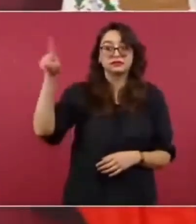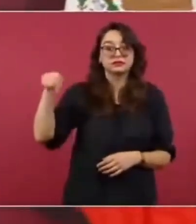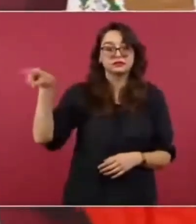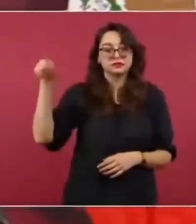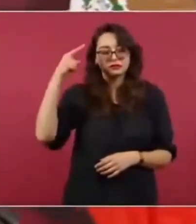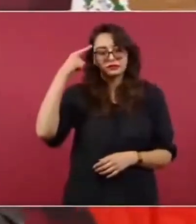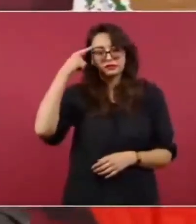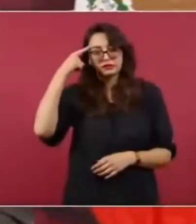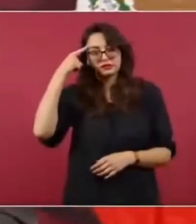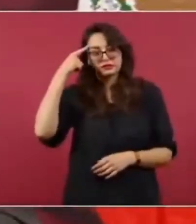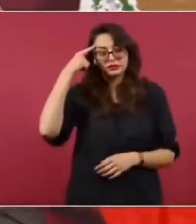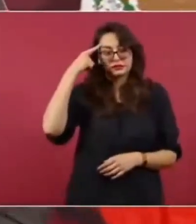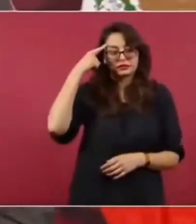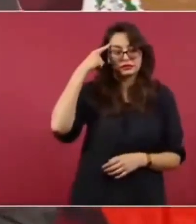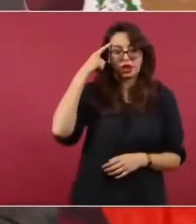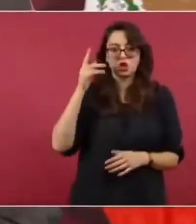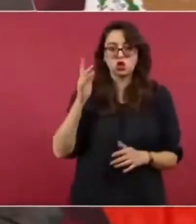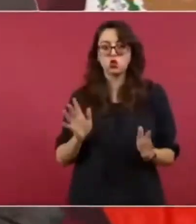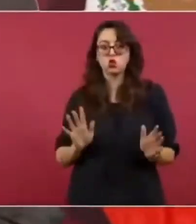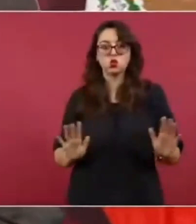por qué tenerle miedo al pueblo